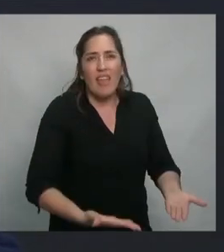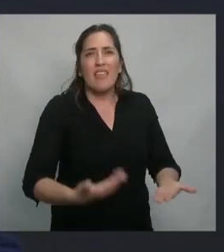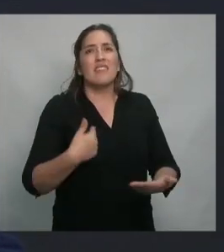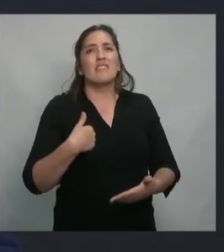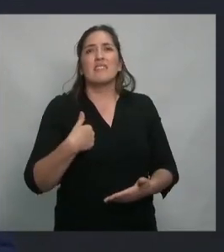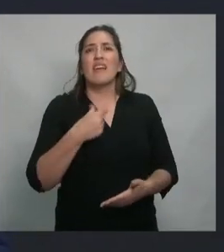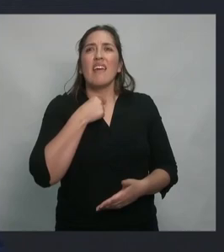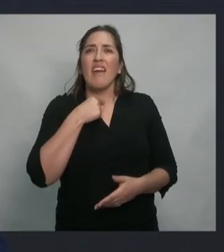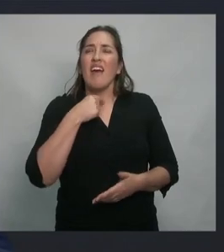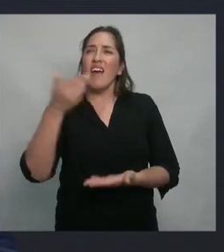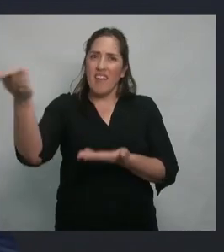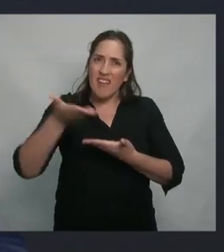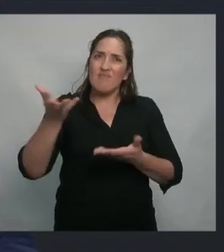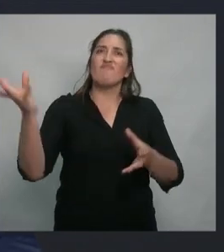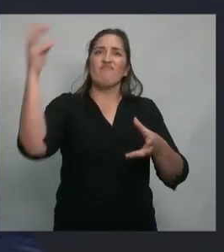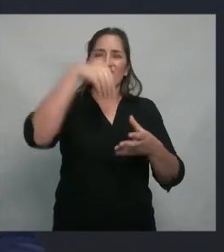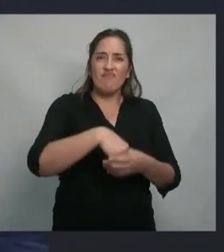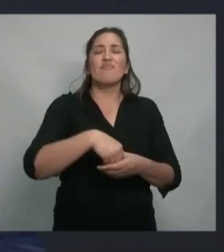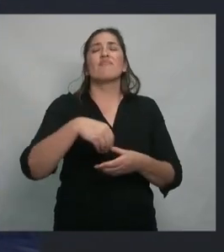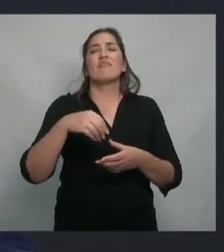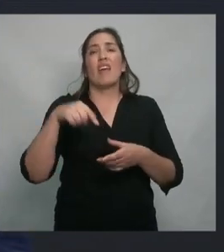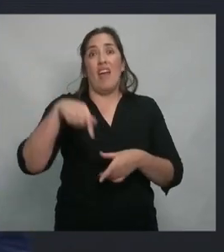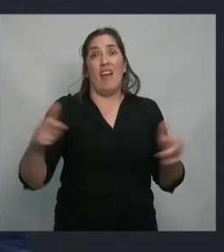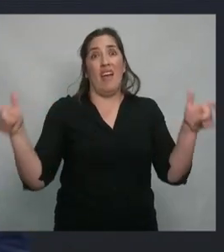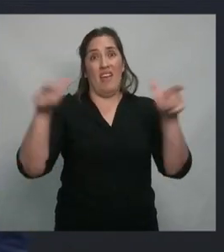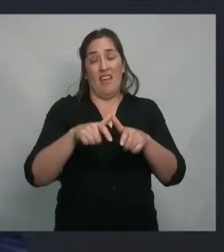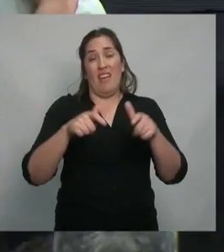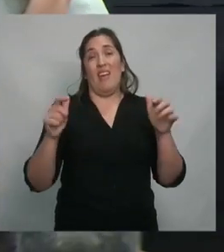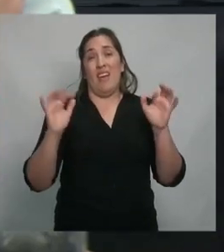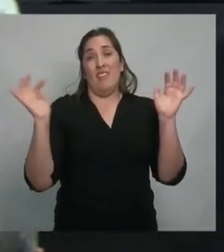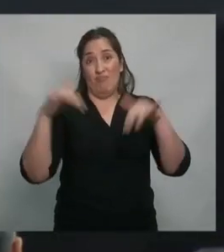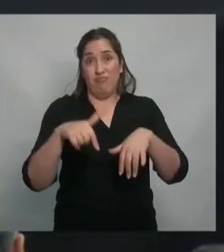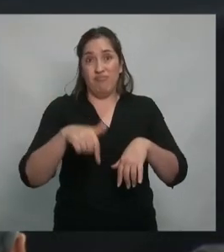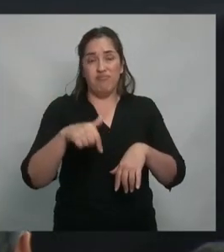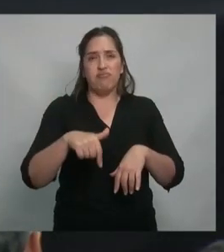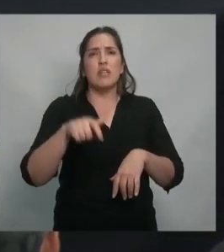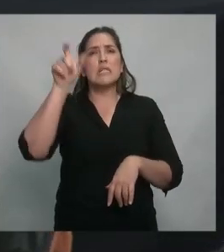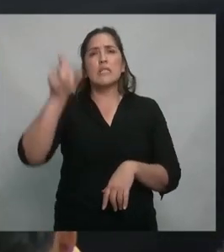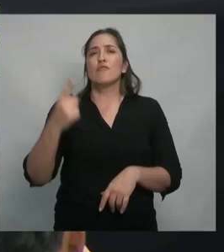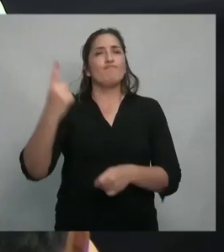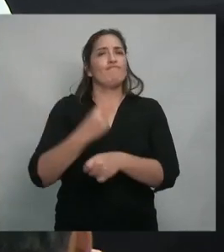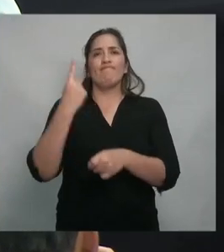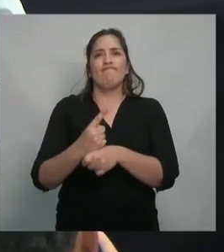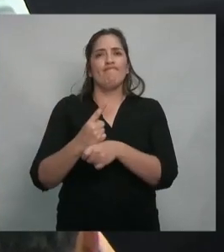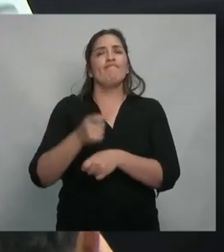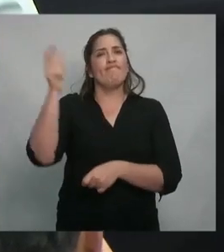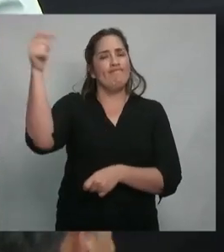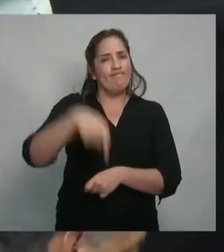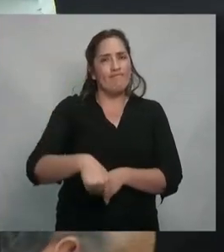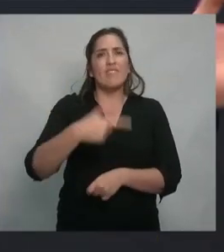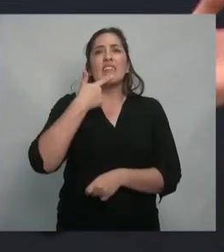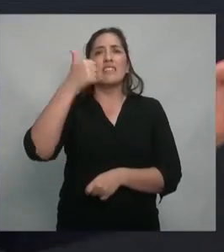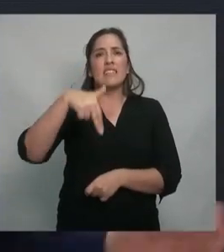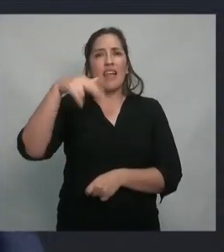acompañar en este foro y no pudo hacerlo, ese gran dirigente político que es Bernie Sanders,